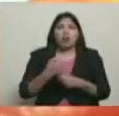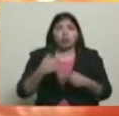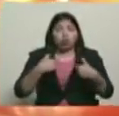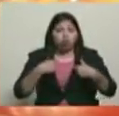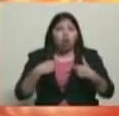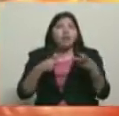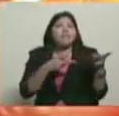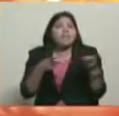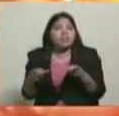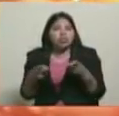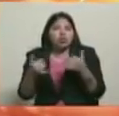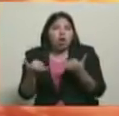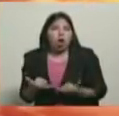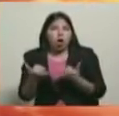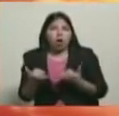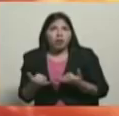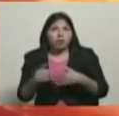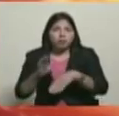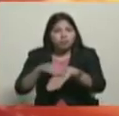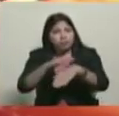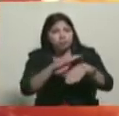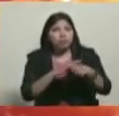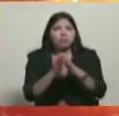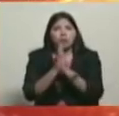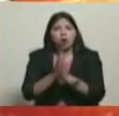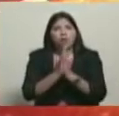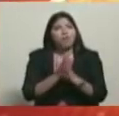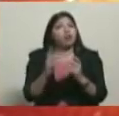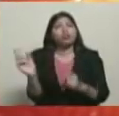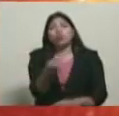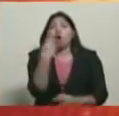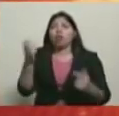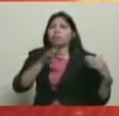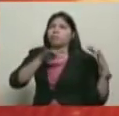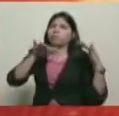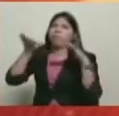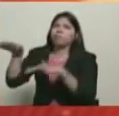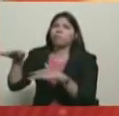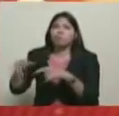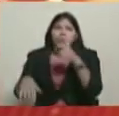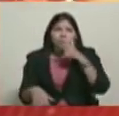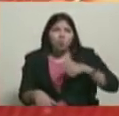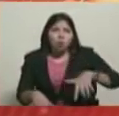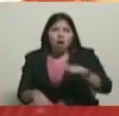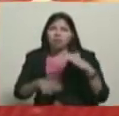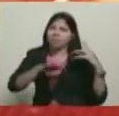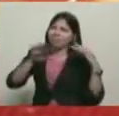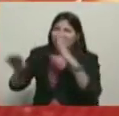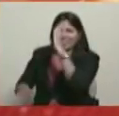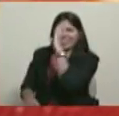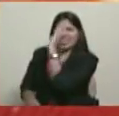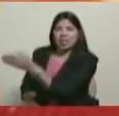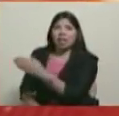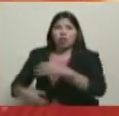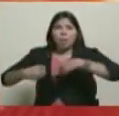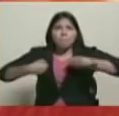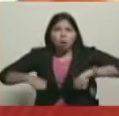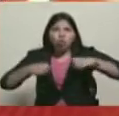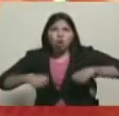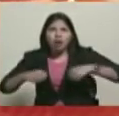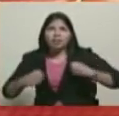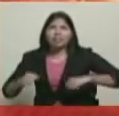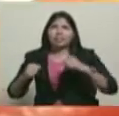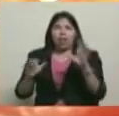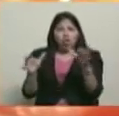invitación, que nos vengamos ahorita, estamos metidos al Palacio de Miraflores, que se venga el pueblo para acá para Miraflores, que se vengan los motorizados, que se vengan los movimientos